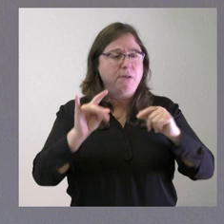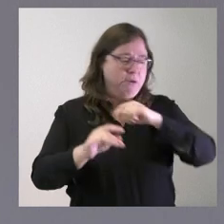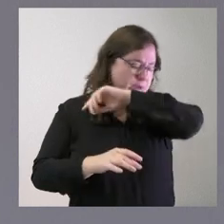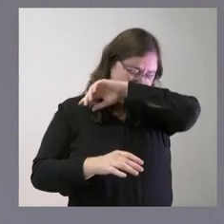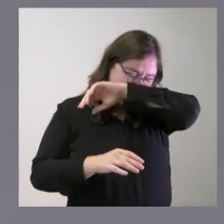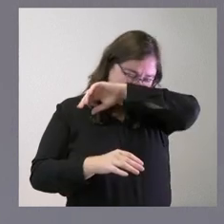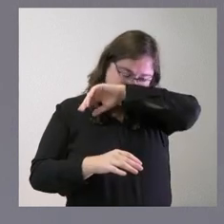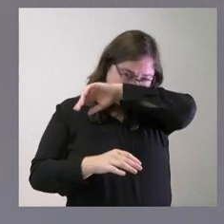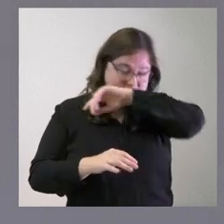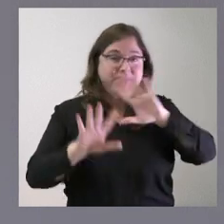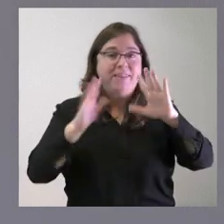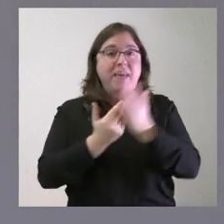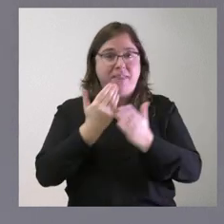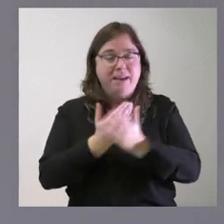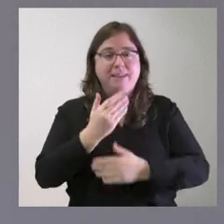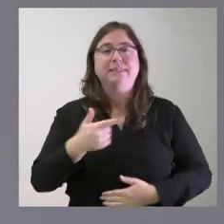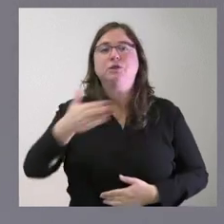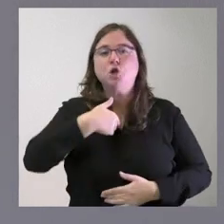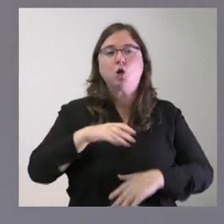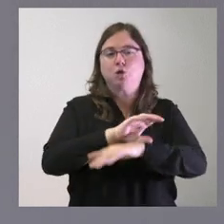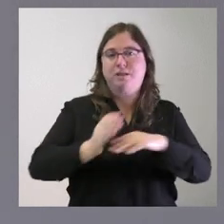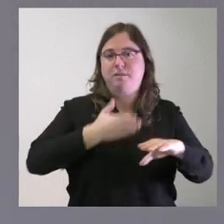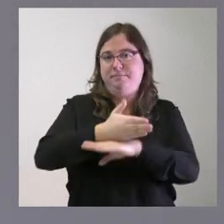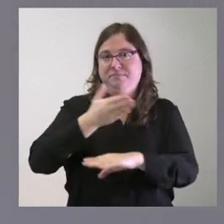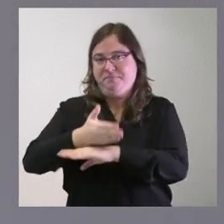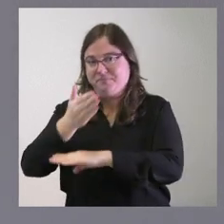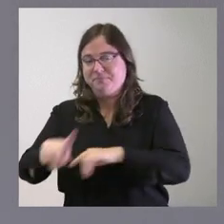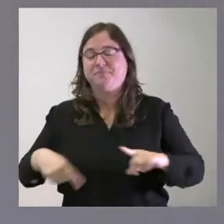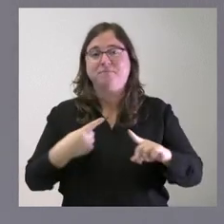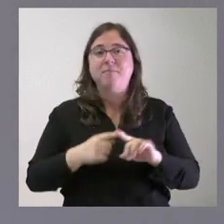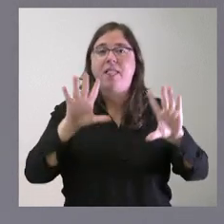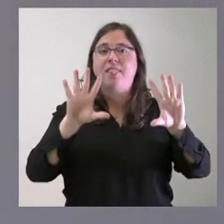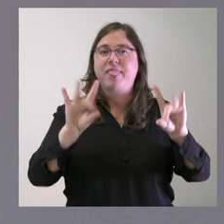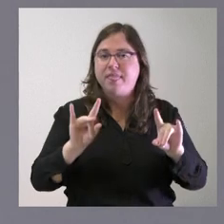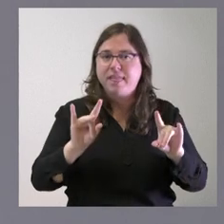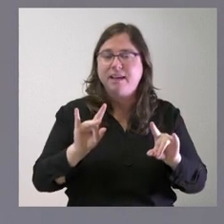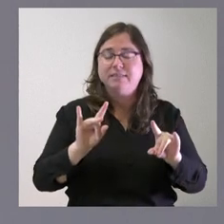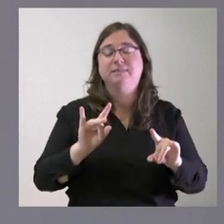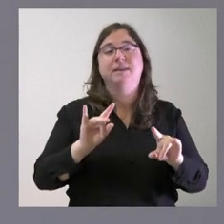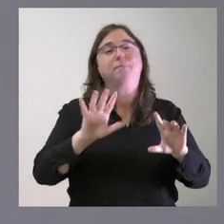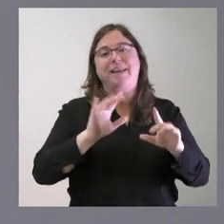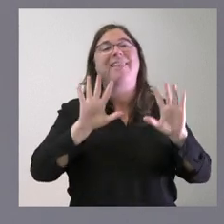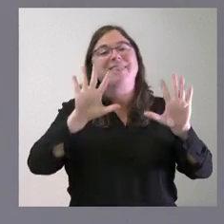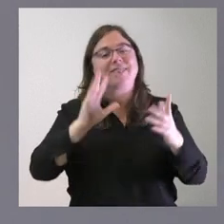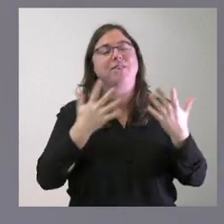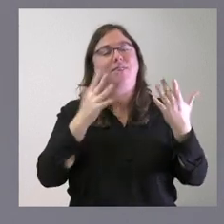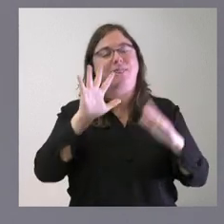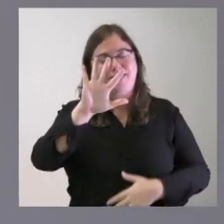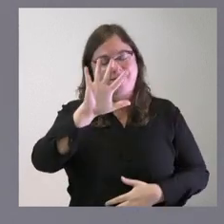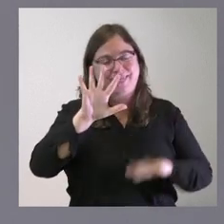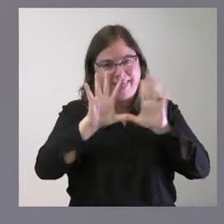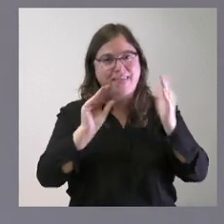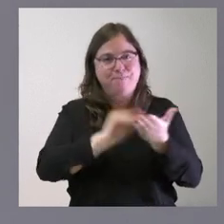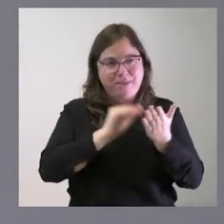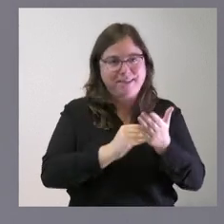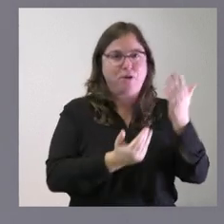diez consejeros estamos a su disposición comparecemos todos y lo haremos en diez sesiones durante cinco días consecutivos mañana y tarde con lo cual aquello